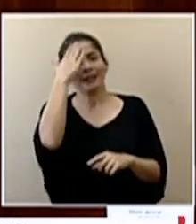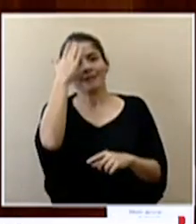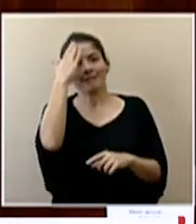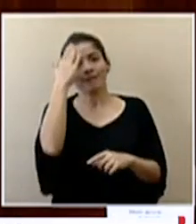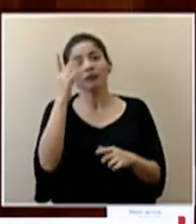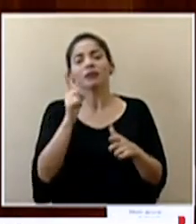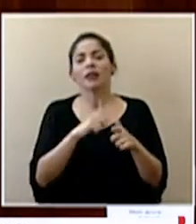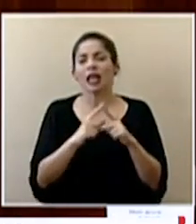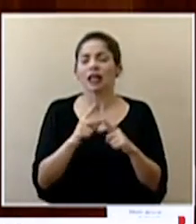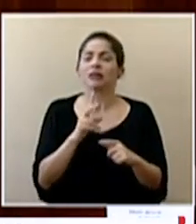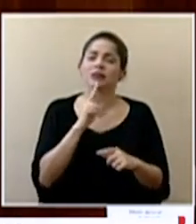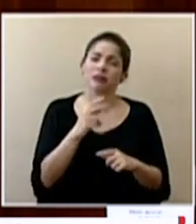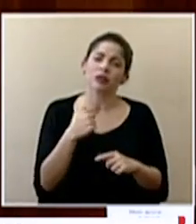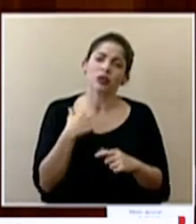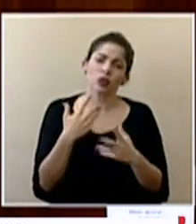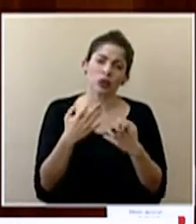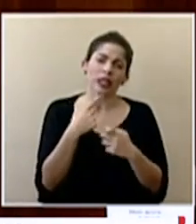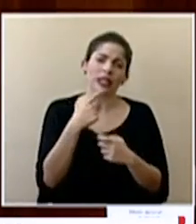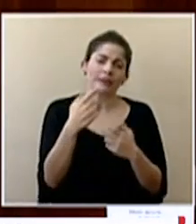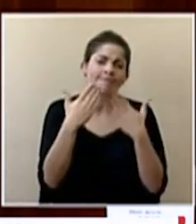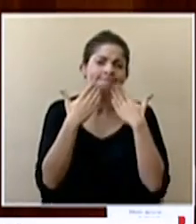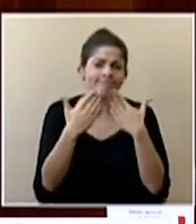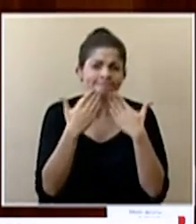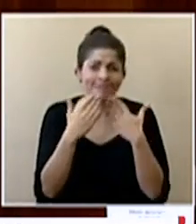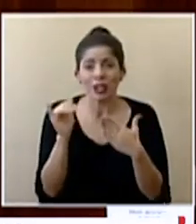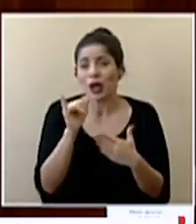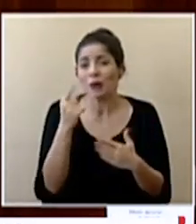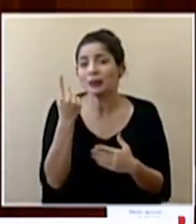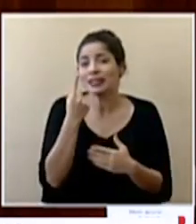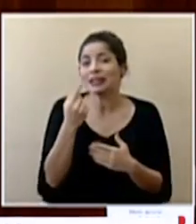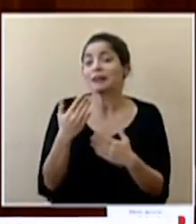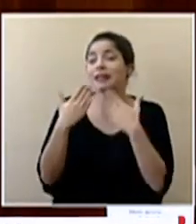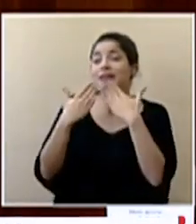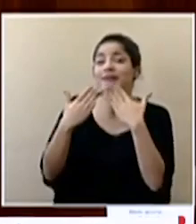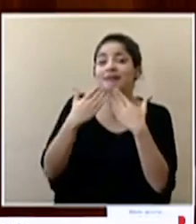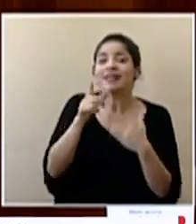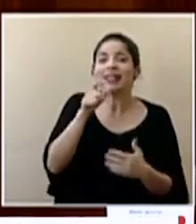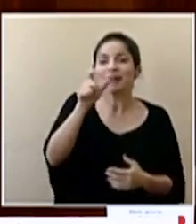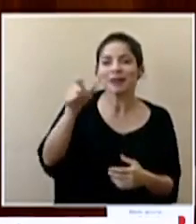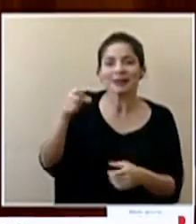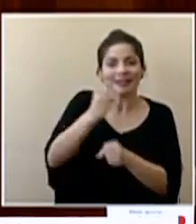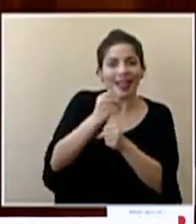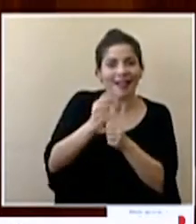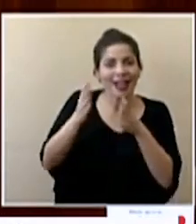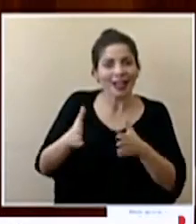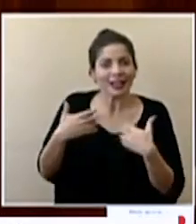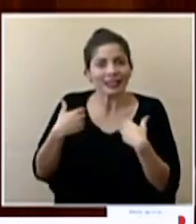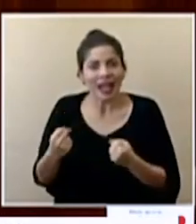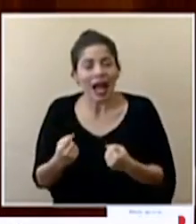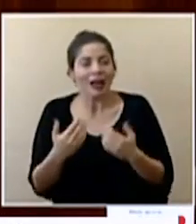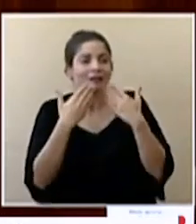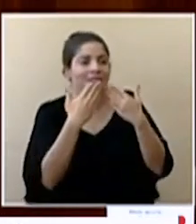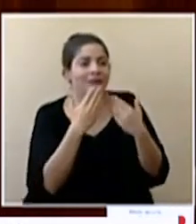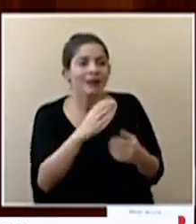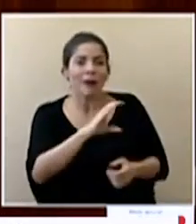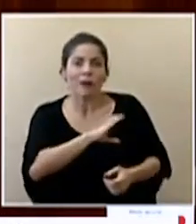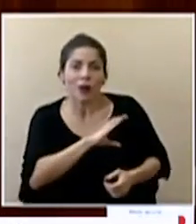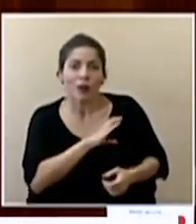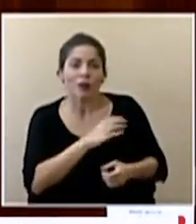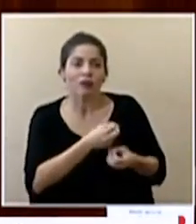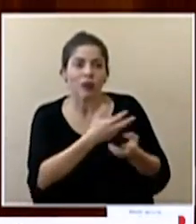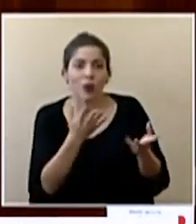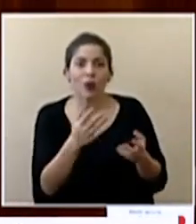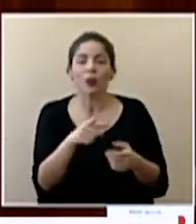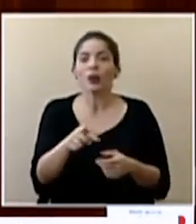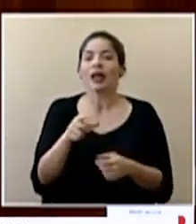Así que de verdad quiero agradecer, así como agradecemos siempre al personal de salud, a la fuerza pública, a todo el personal del